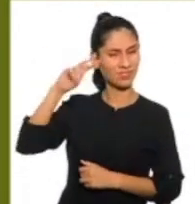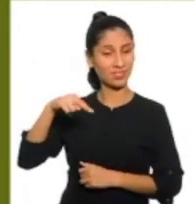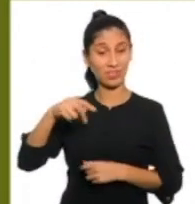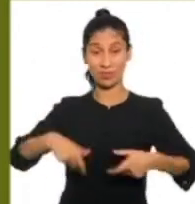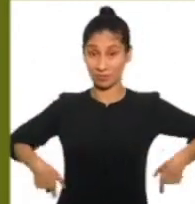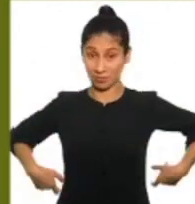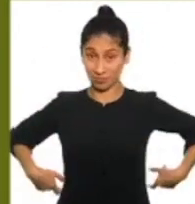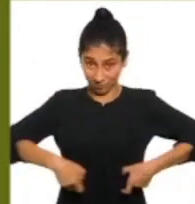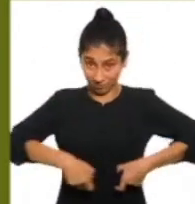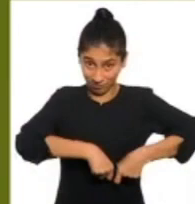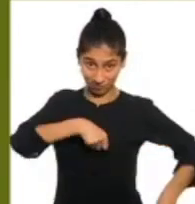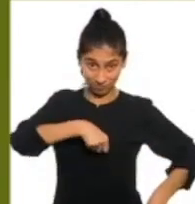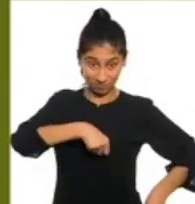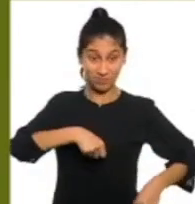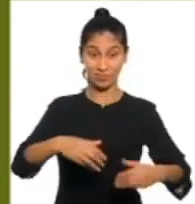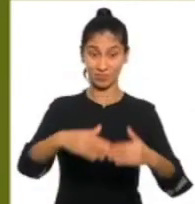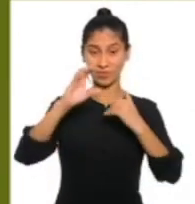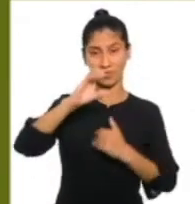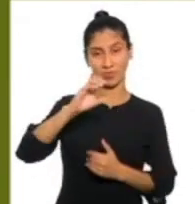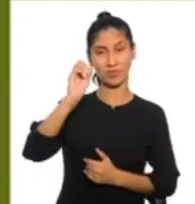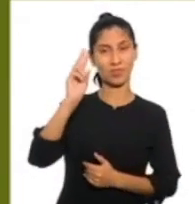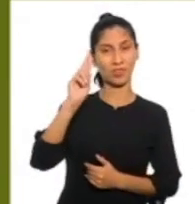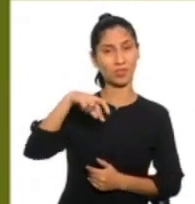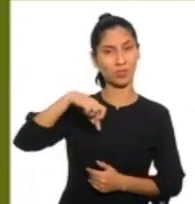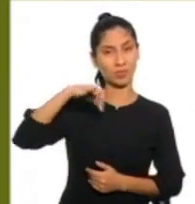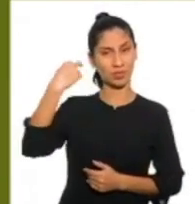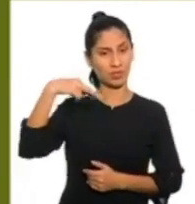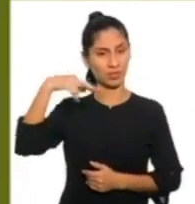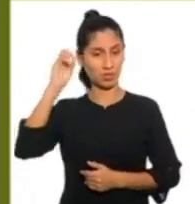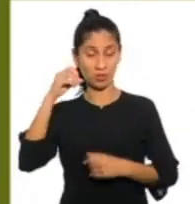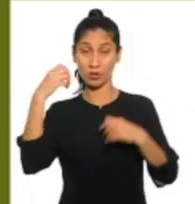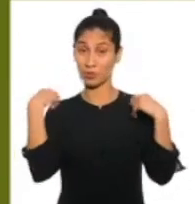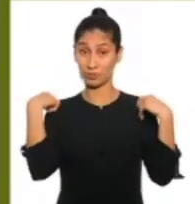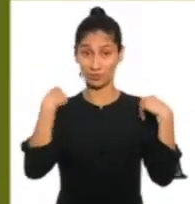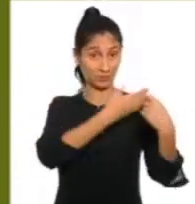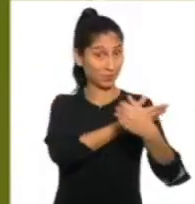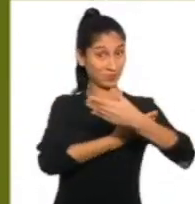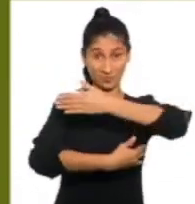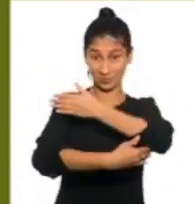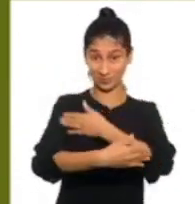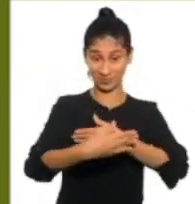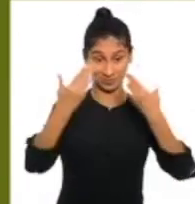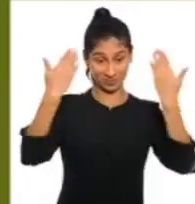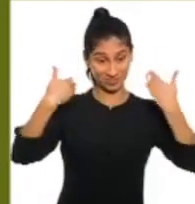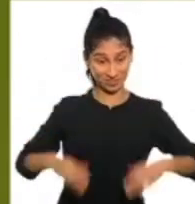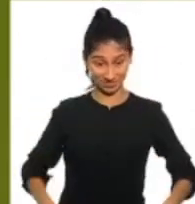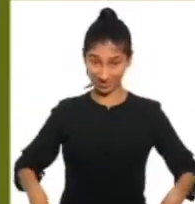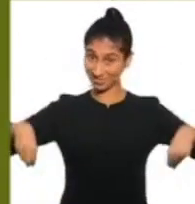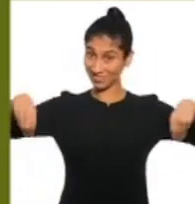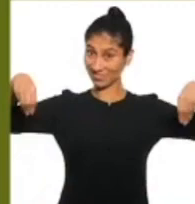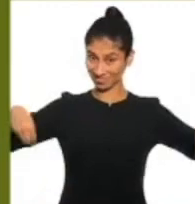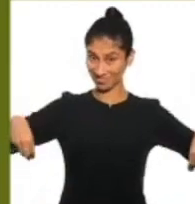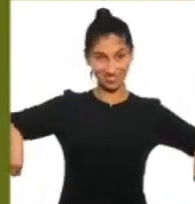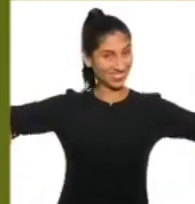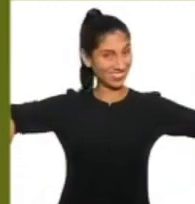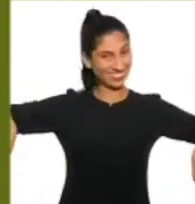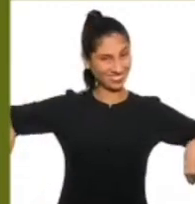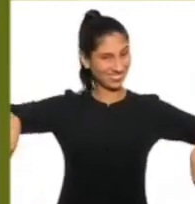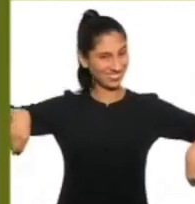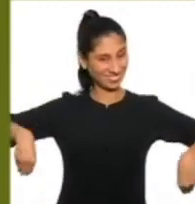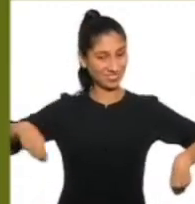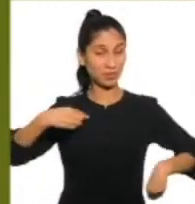faja, corpiño, rusa y pollera.